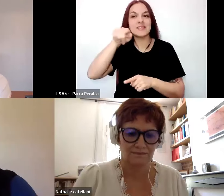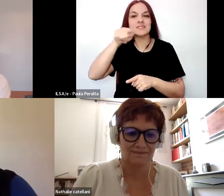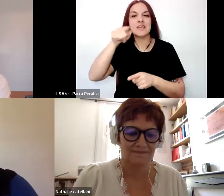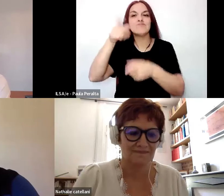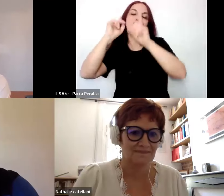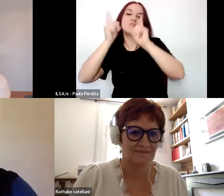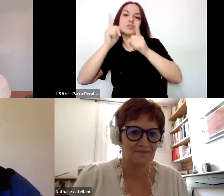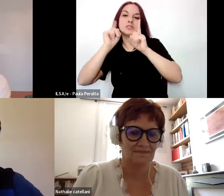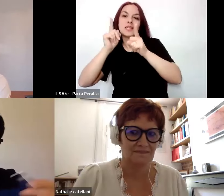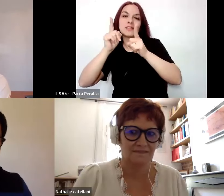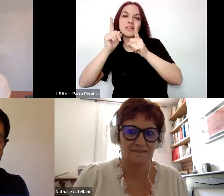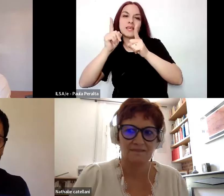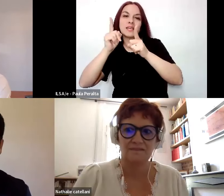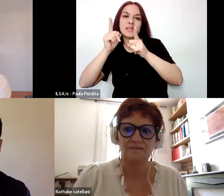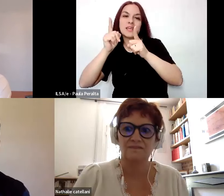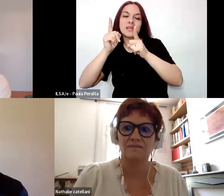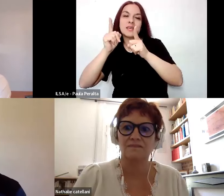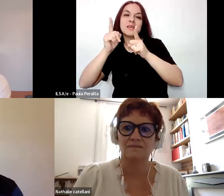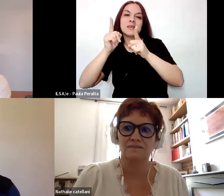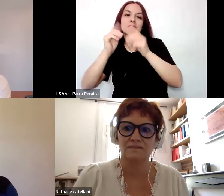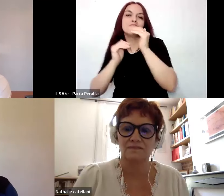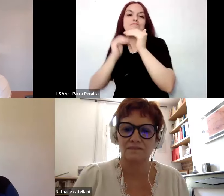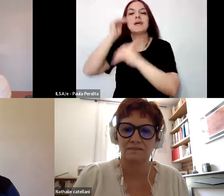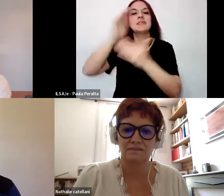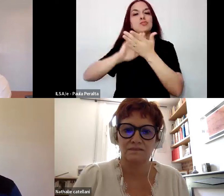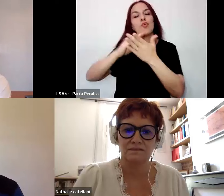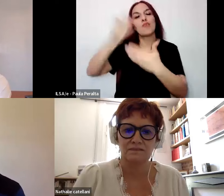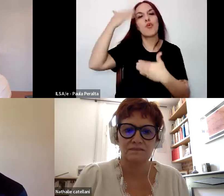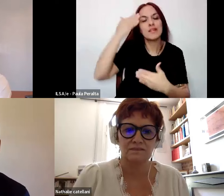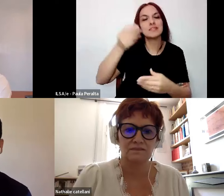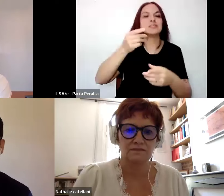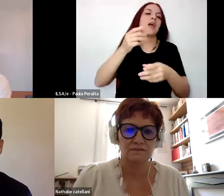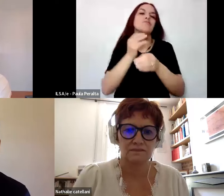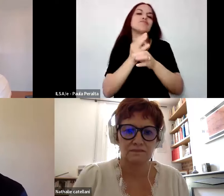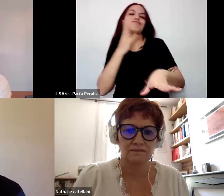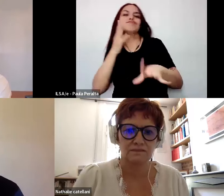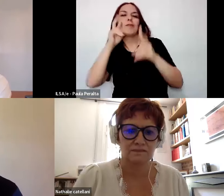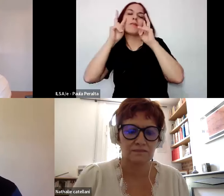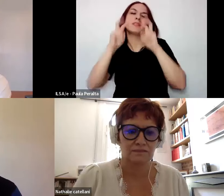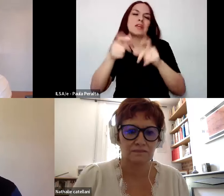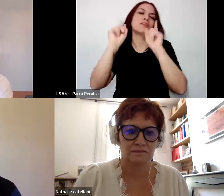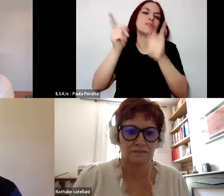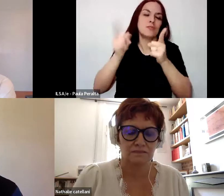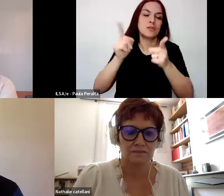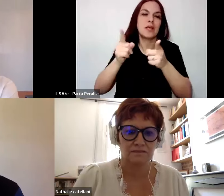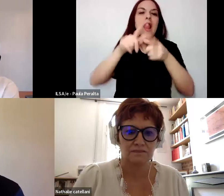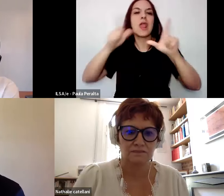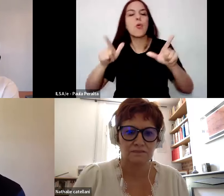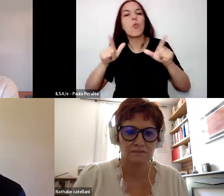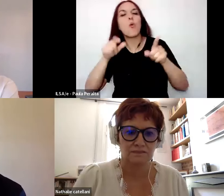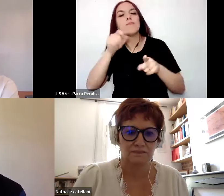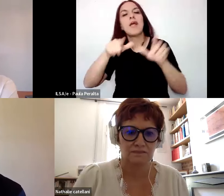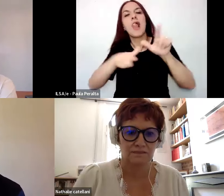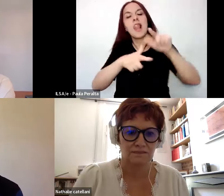una maestría en conferencias, es doctora, docente, investigadora en lengua y literatura latina y